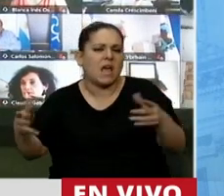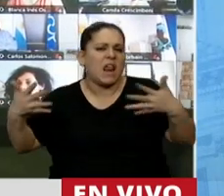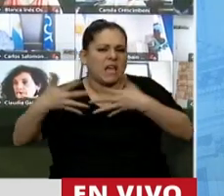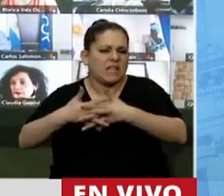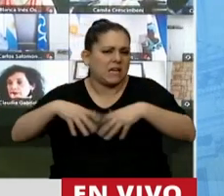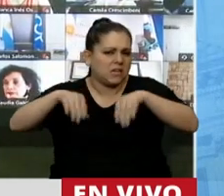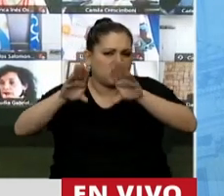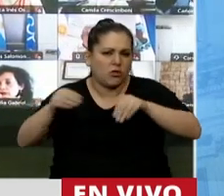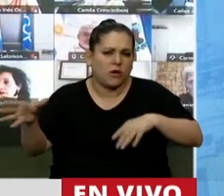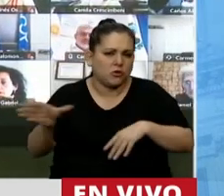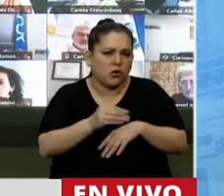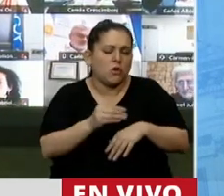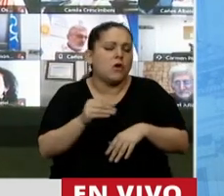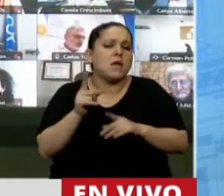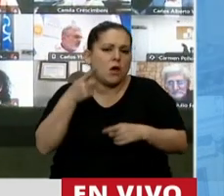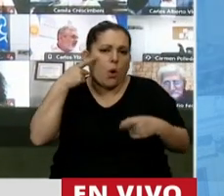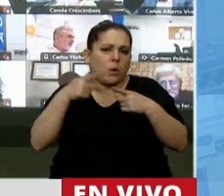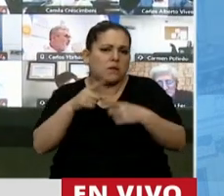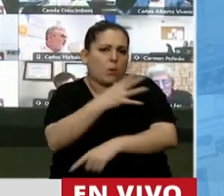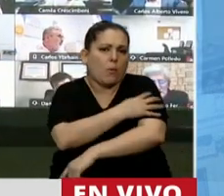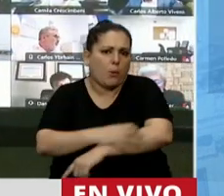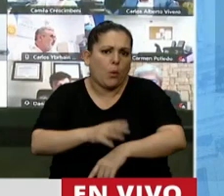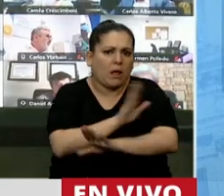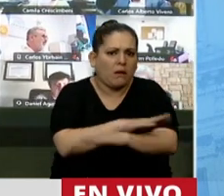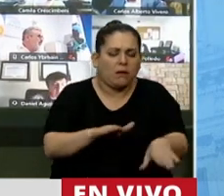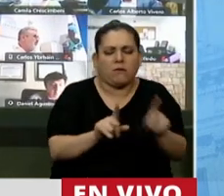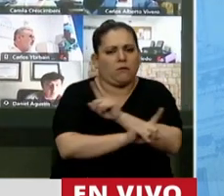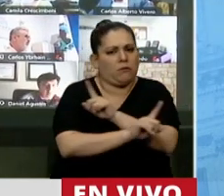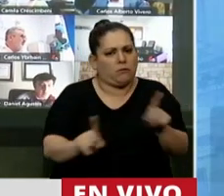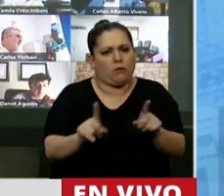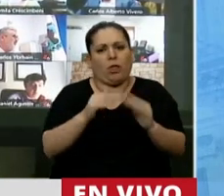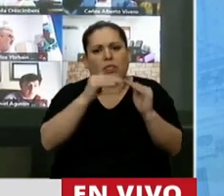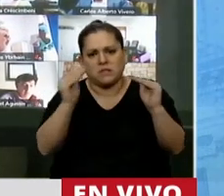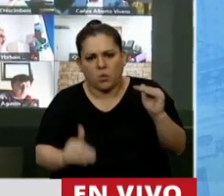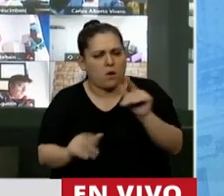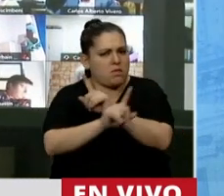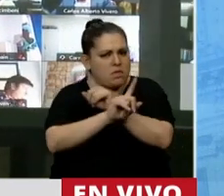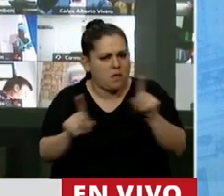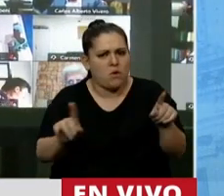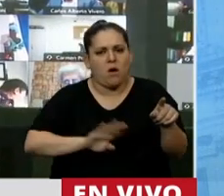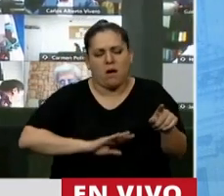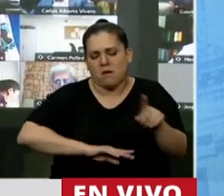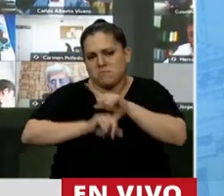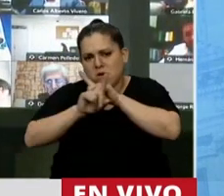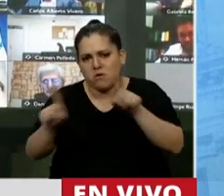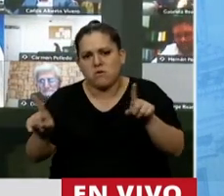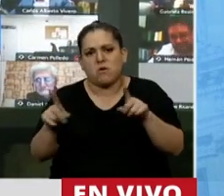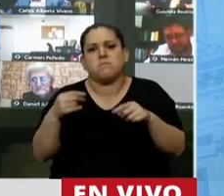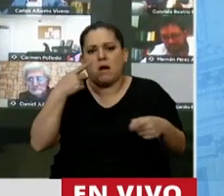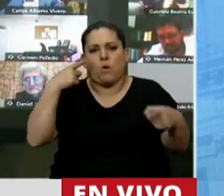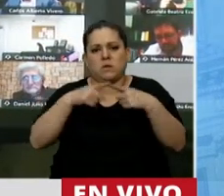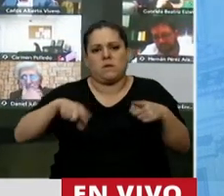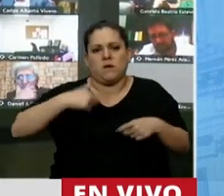ocuparnos de que no haya niños pobres, niños agrientos, desigualdad y descarte en nuestra sociedad.